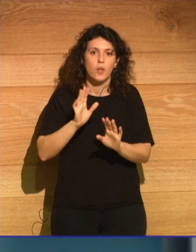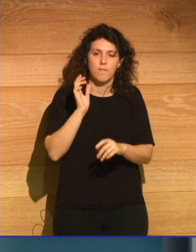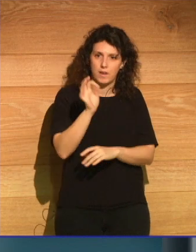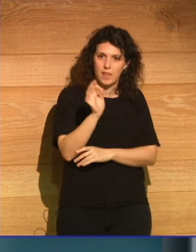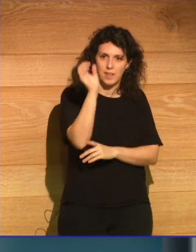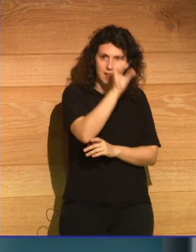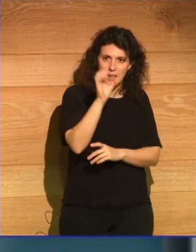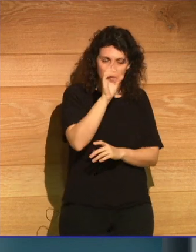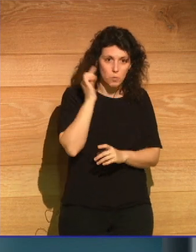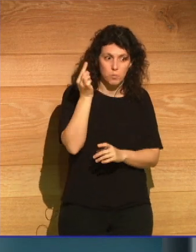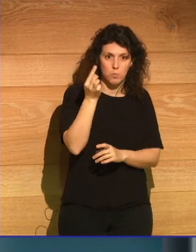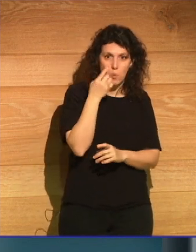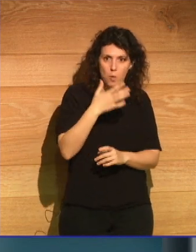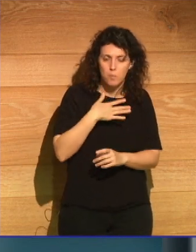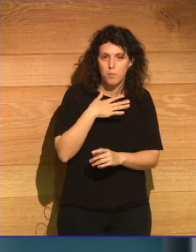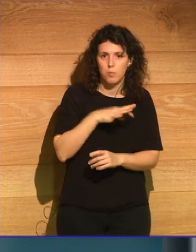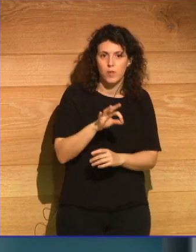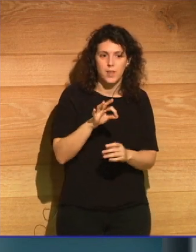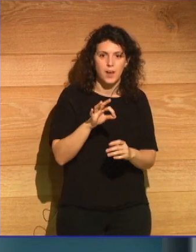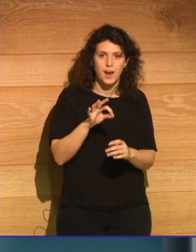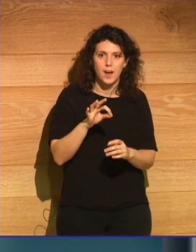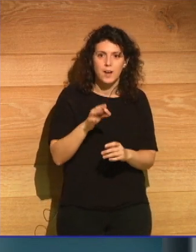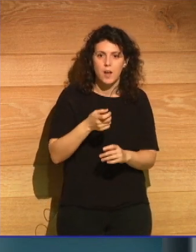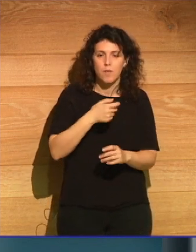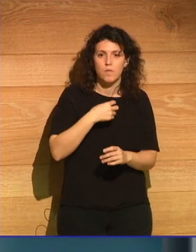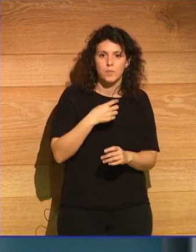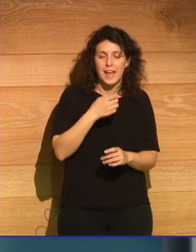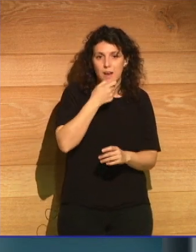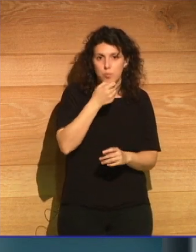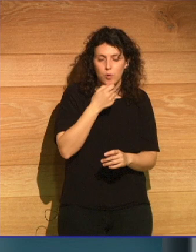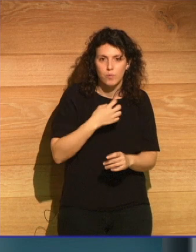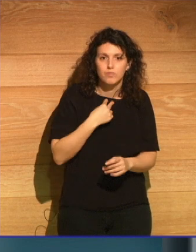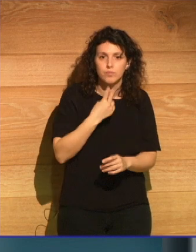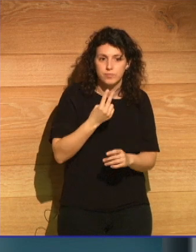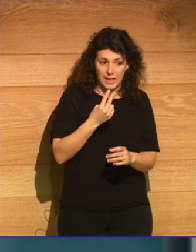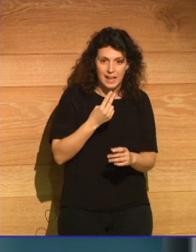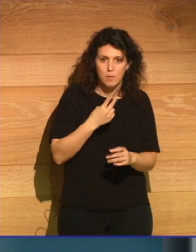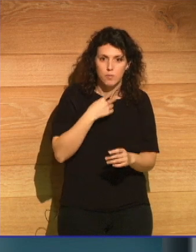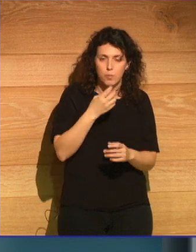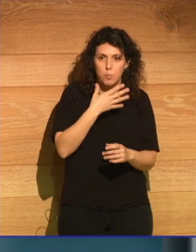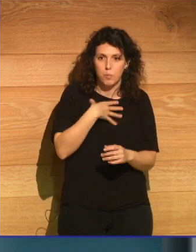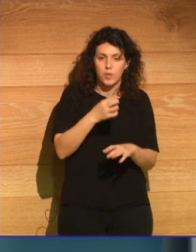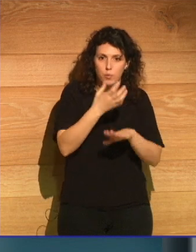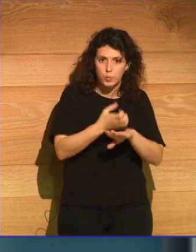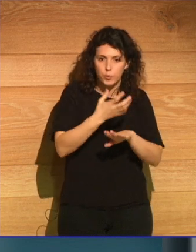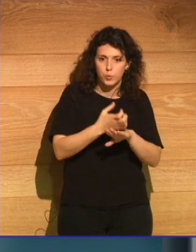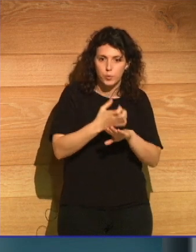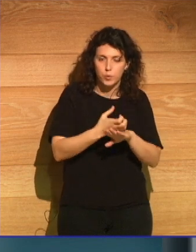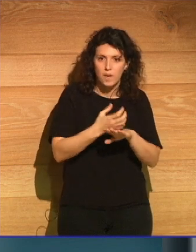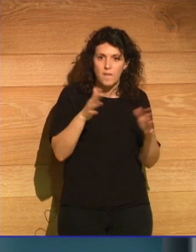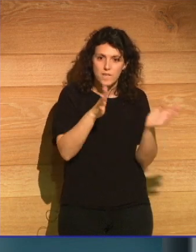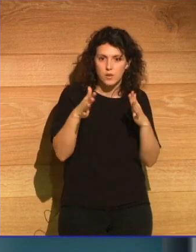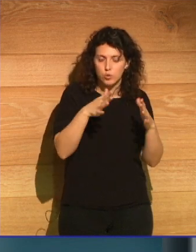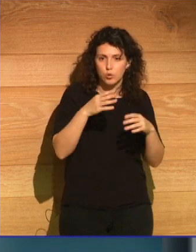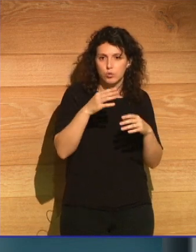descubrieron que podían grabar el sonido de los vientos polares y cómo pasaban por encima de los paisajes